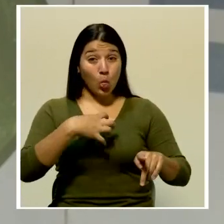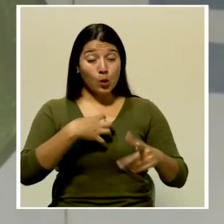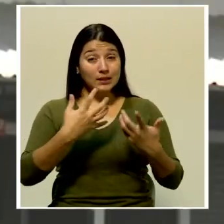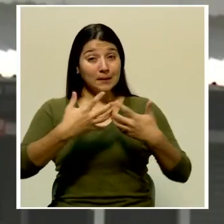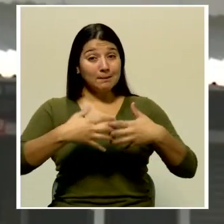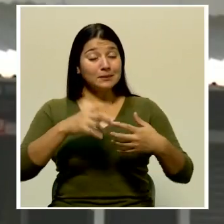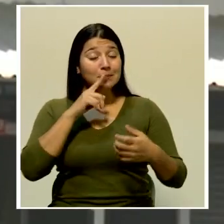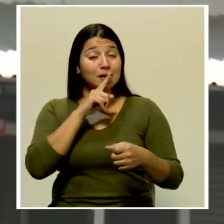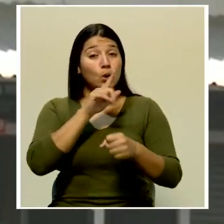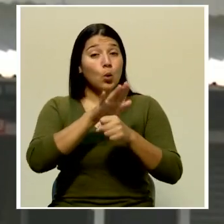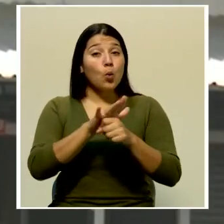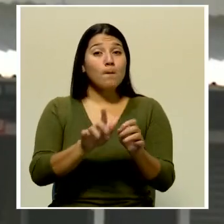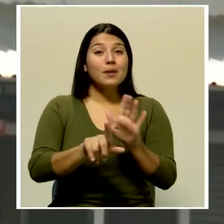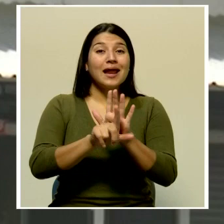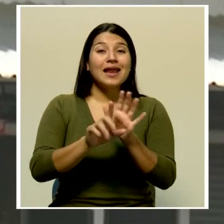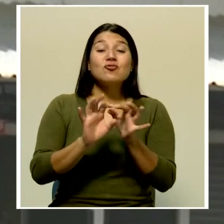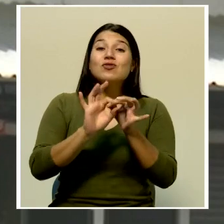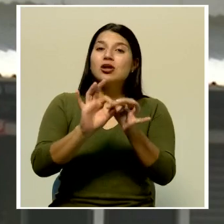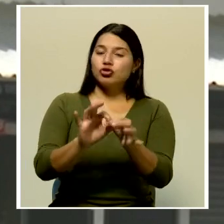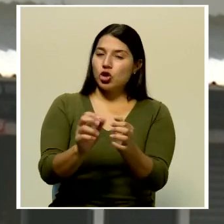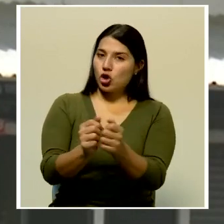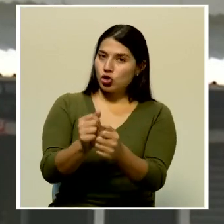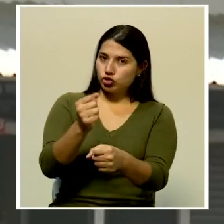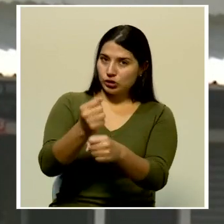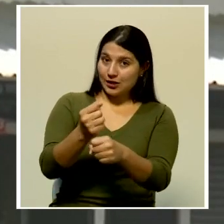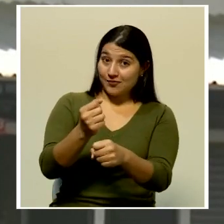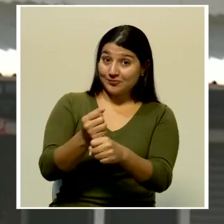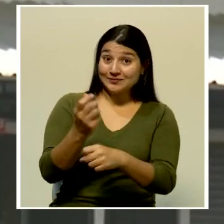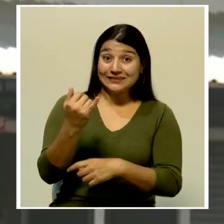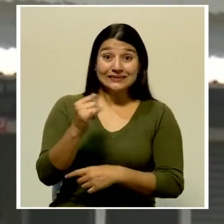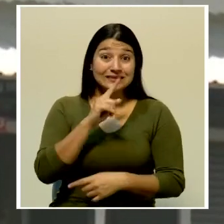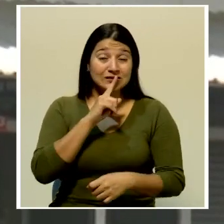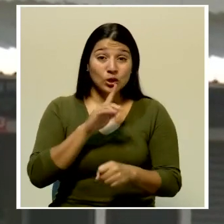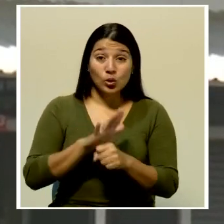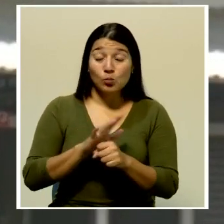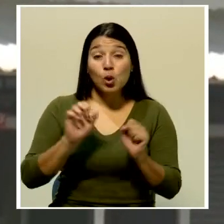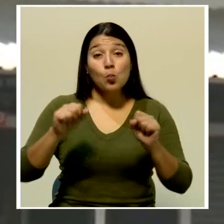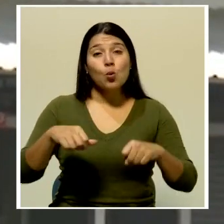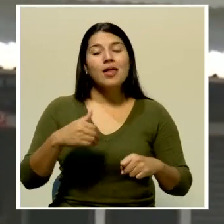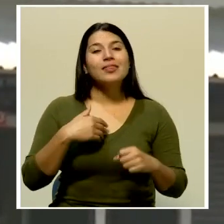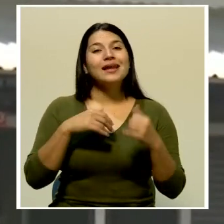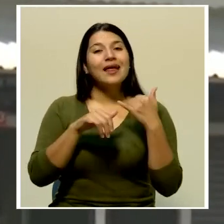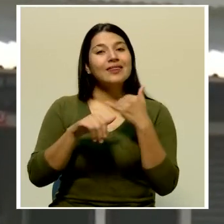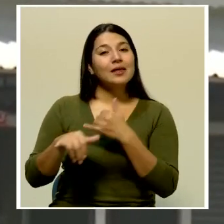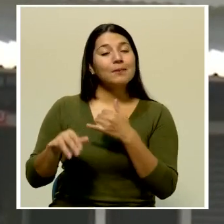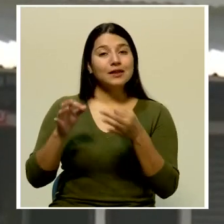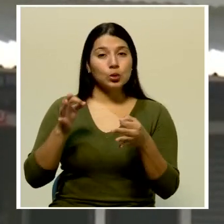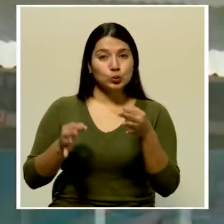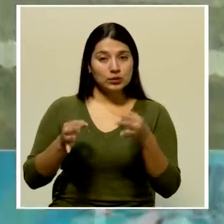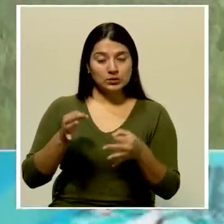legislación en materia de derechos laborales, pues si no es así, se exponen a una demanda judicial.